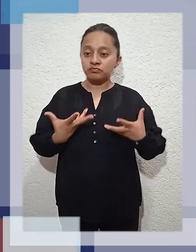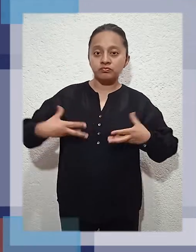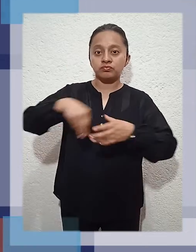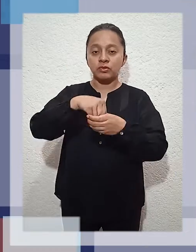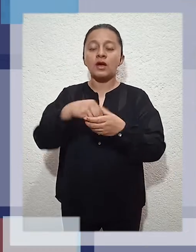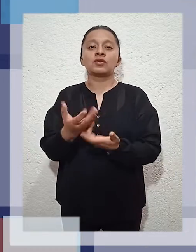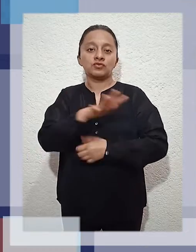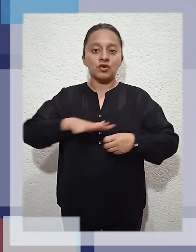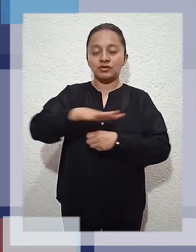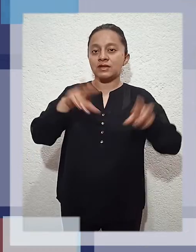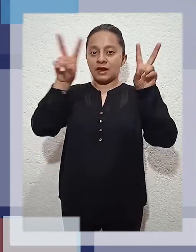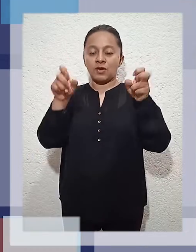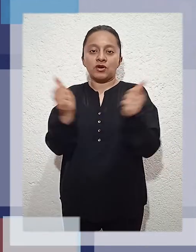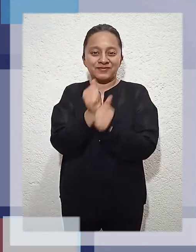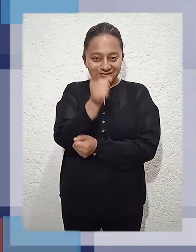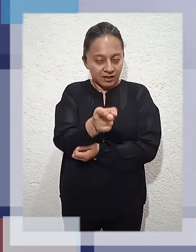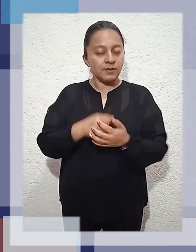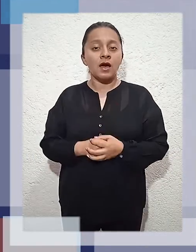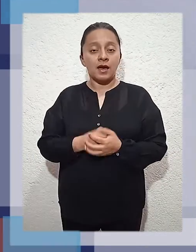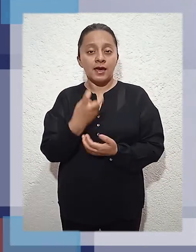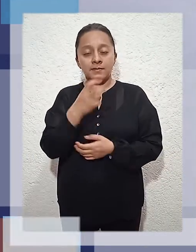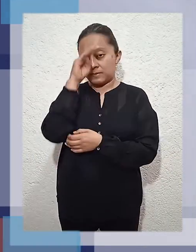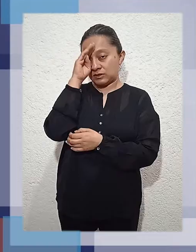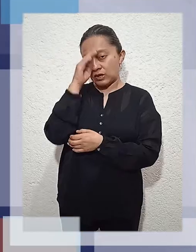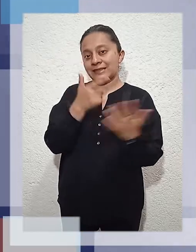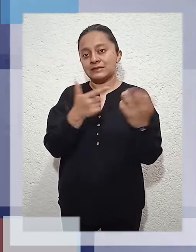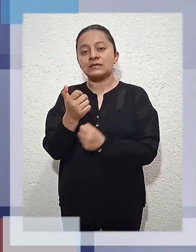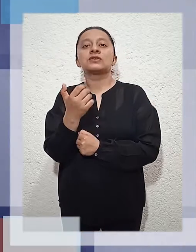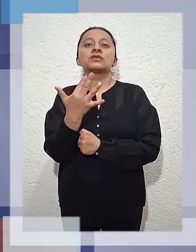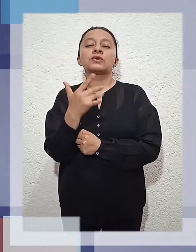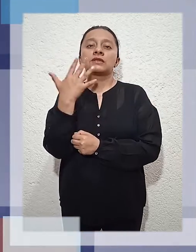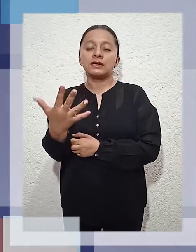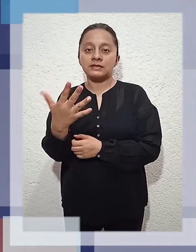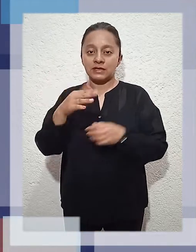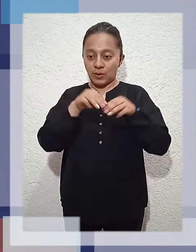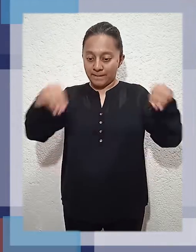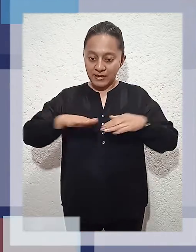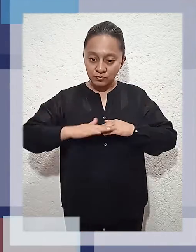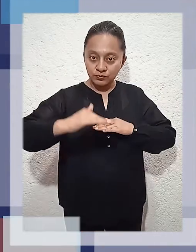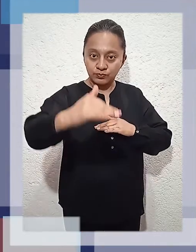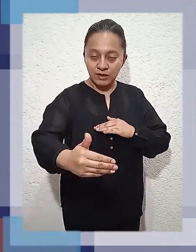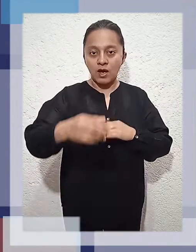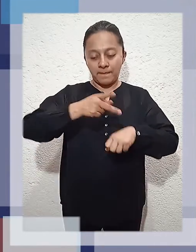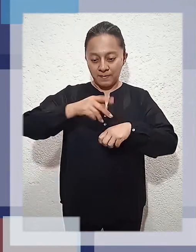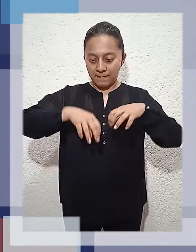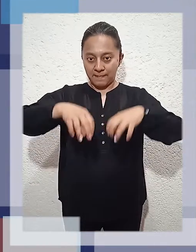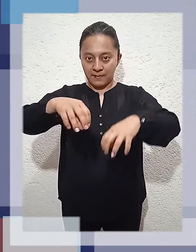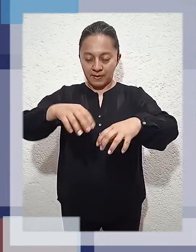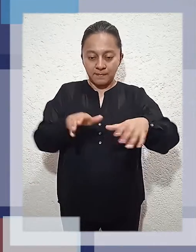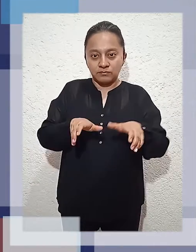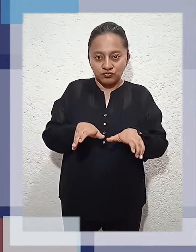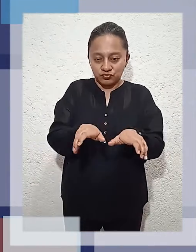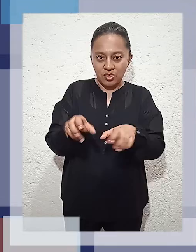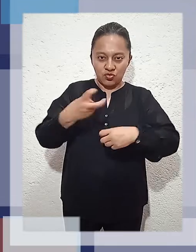755 metros de pavimento empedrado empacado en mortero, cinco cruceros de concreto estampado, dos kilómetros